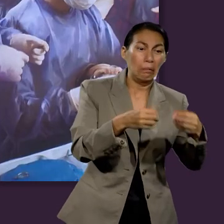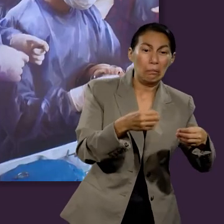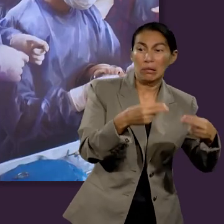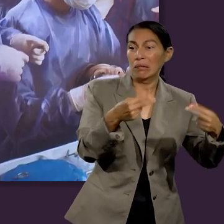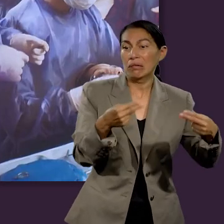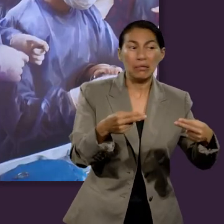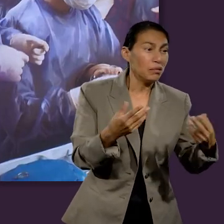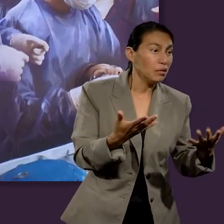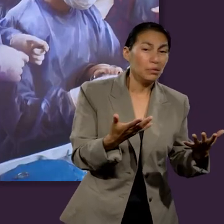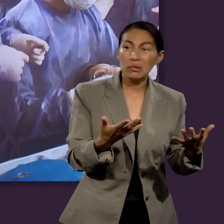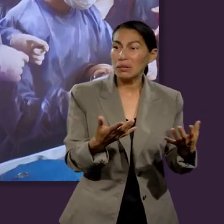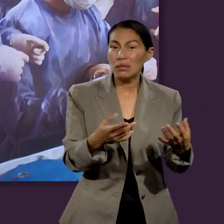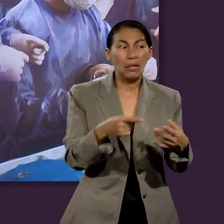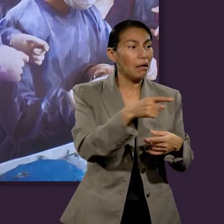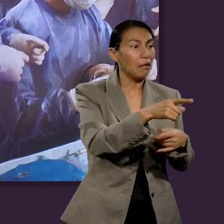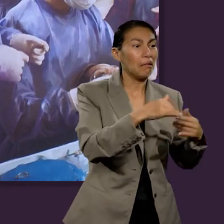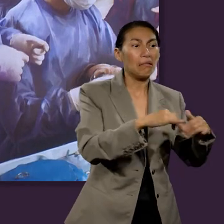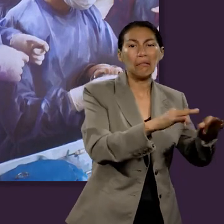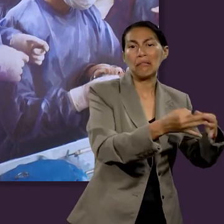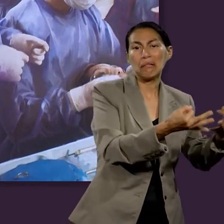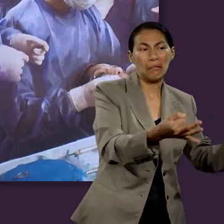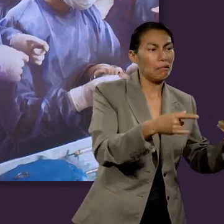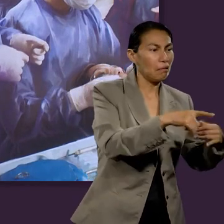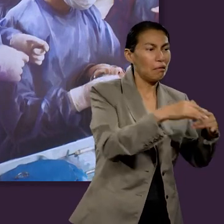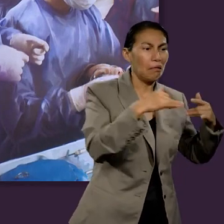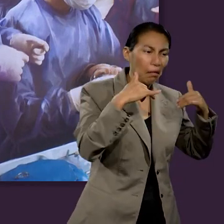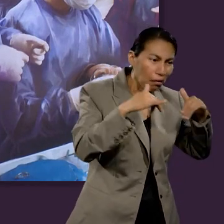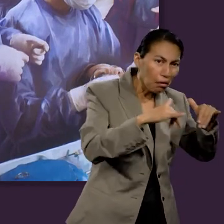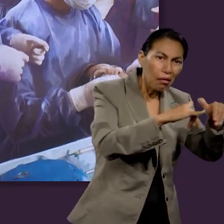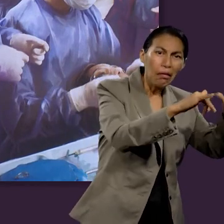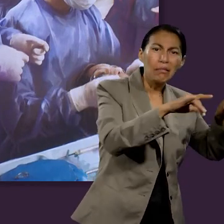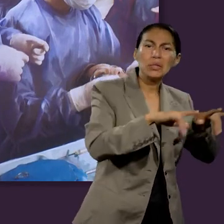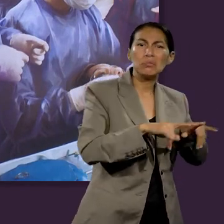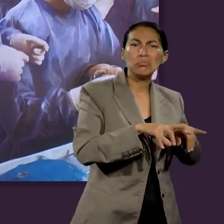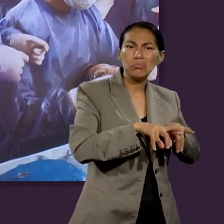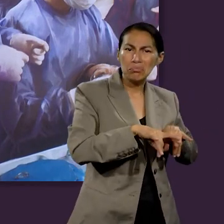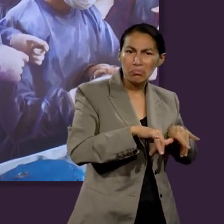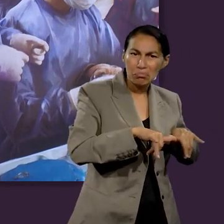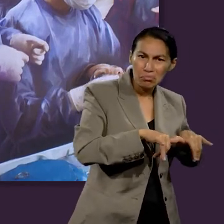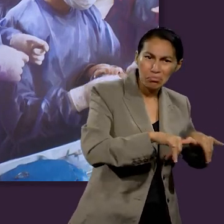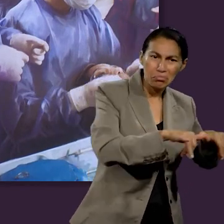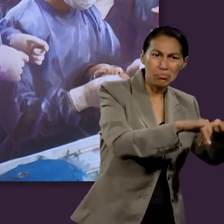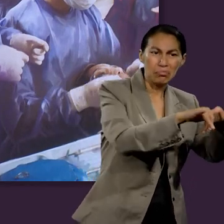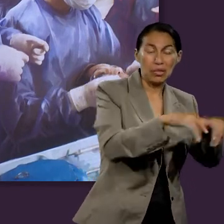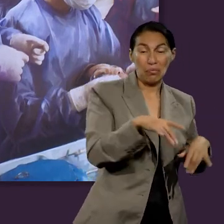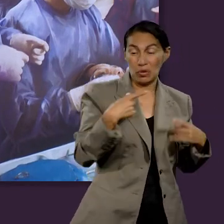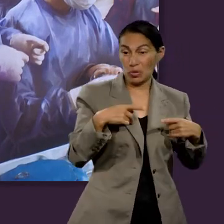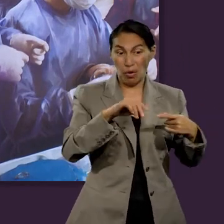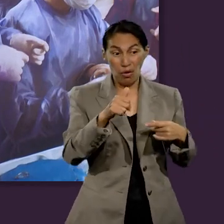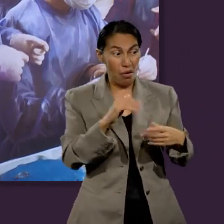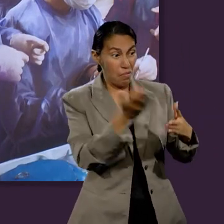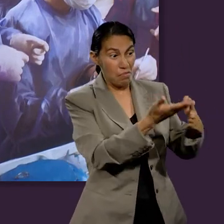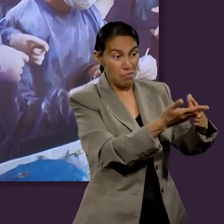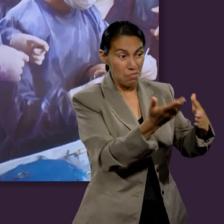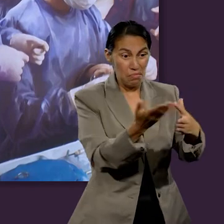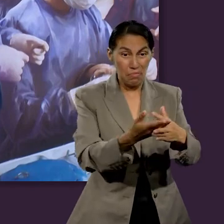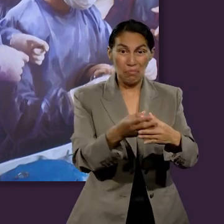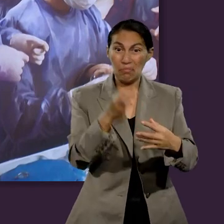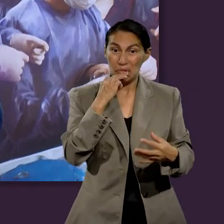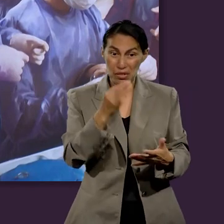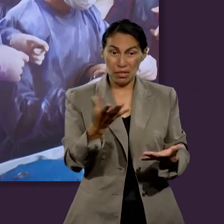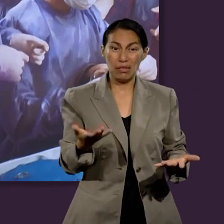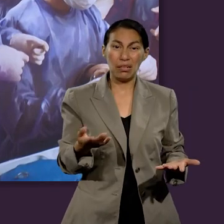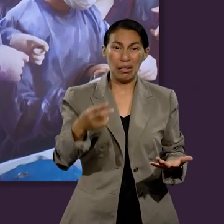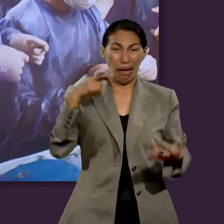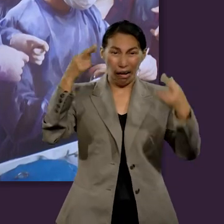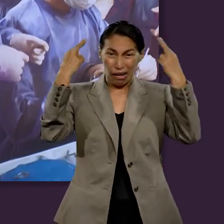Pero uno tiene que terminar unos negocios, otro dejó arando ahí en el campo y no van. Incluso van otros y